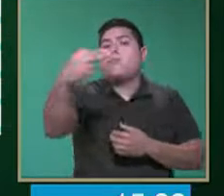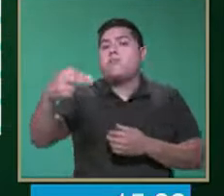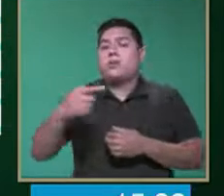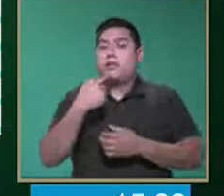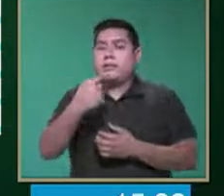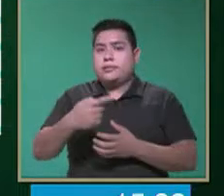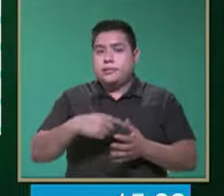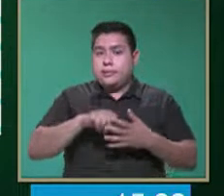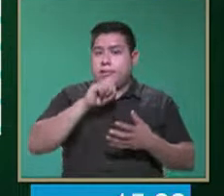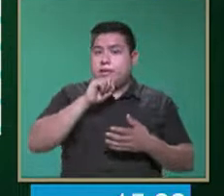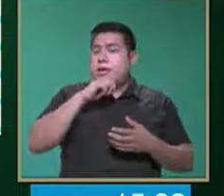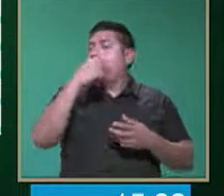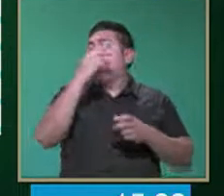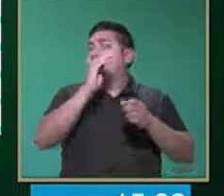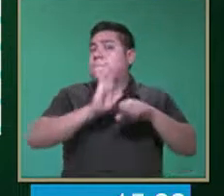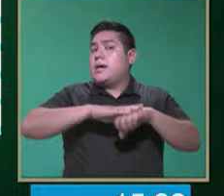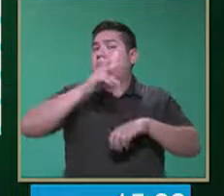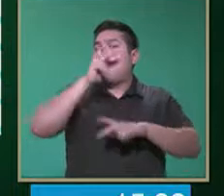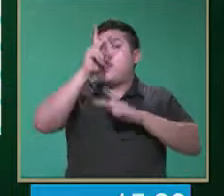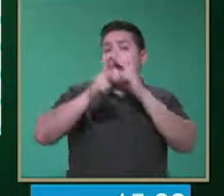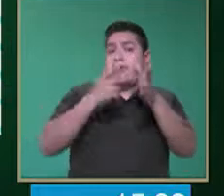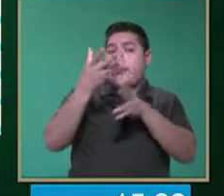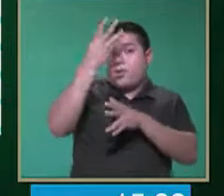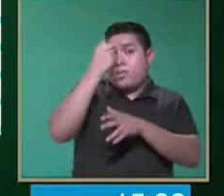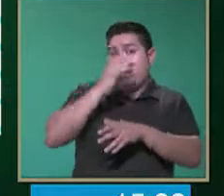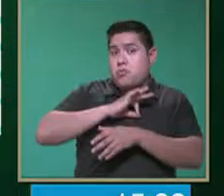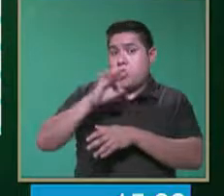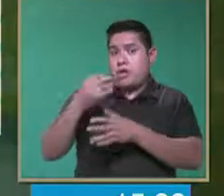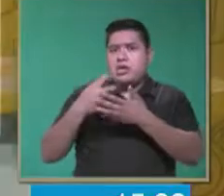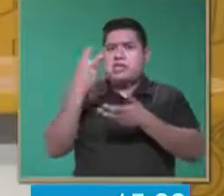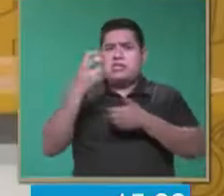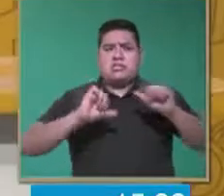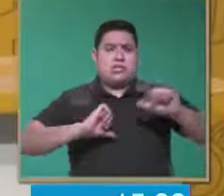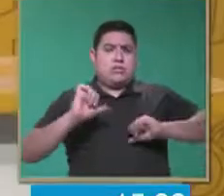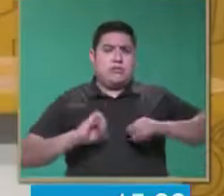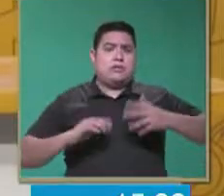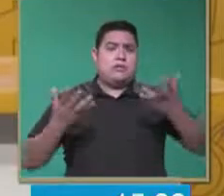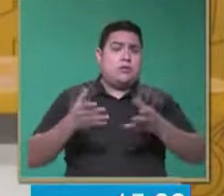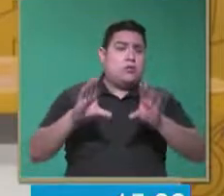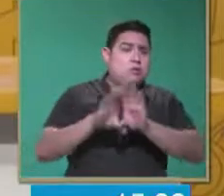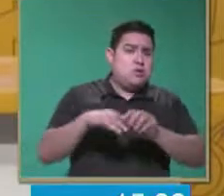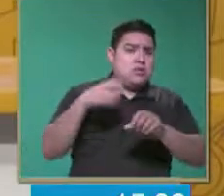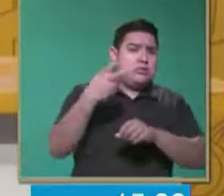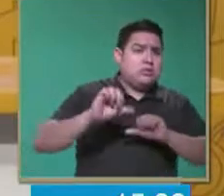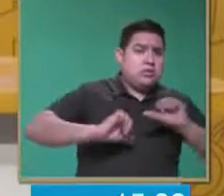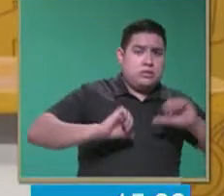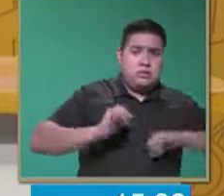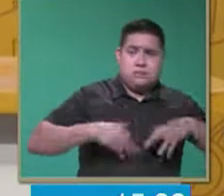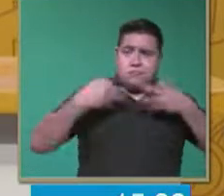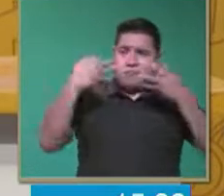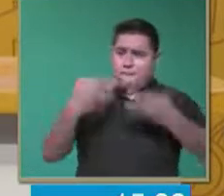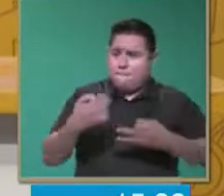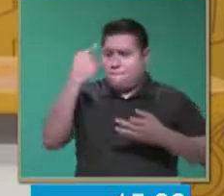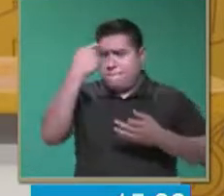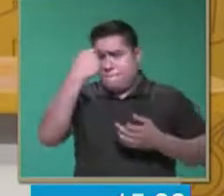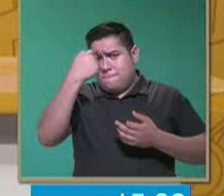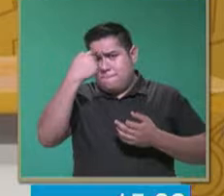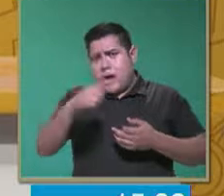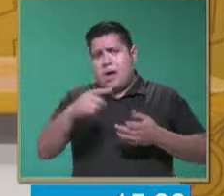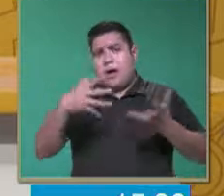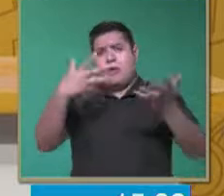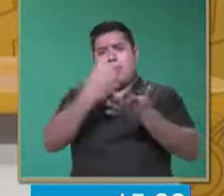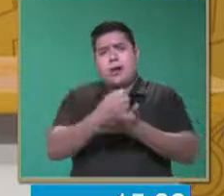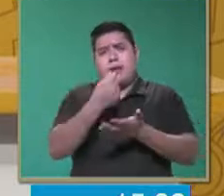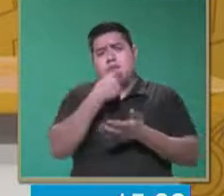cómo es muy importante, maestra, que logremos estas actividades y establezcamos estas actividades para lograr precisamente que